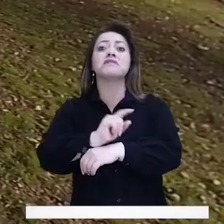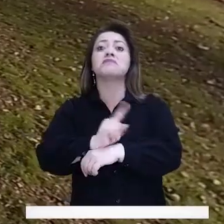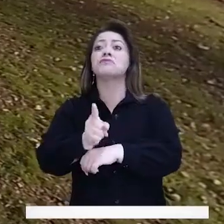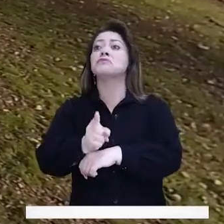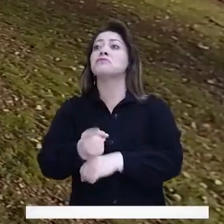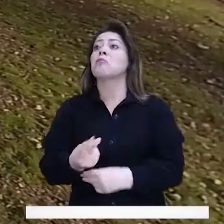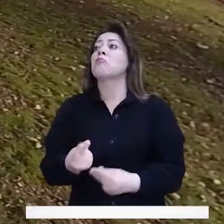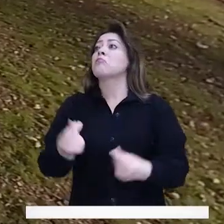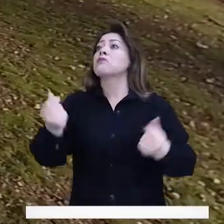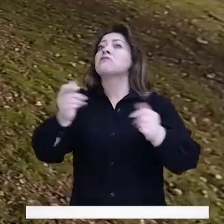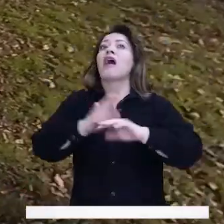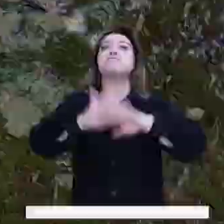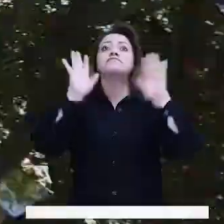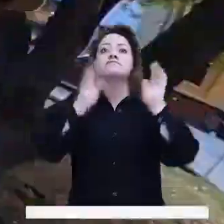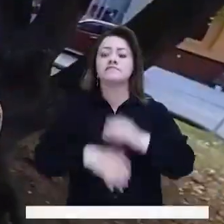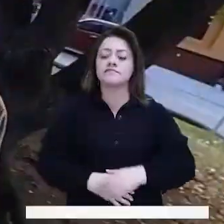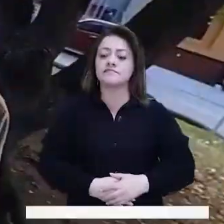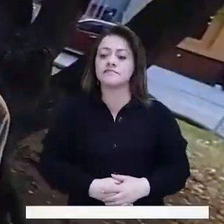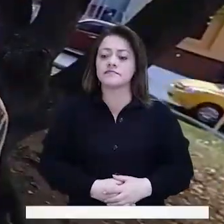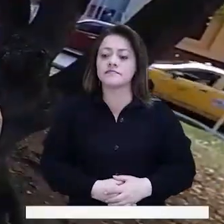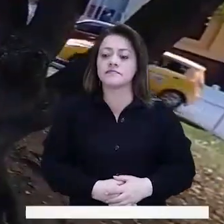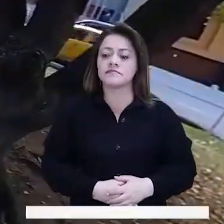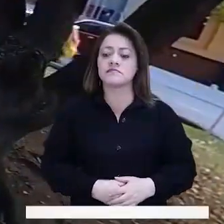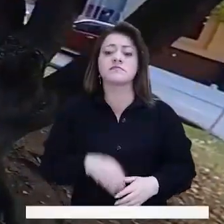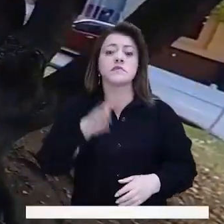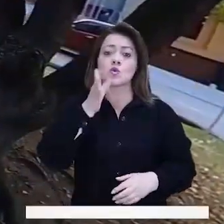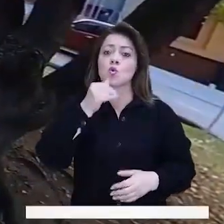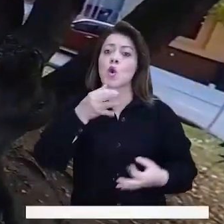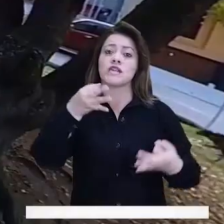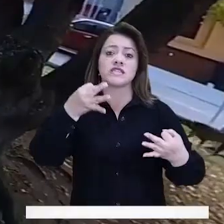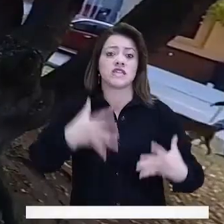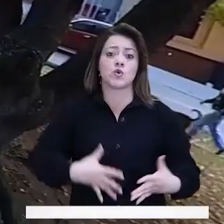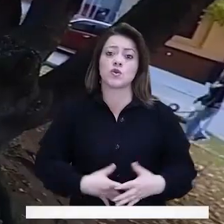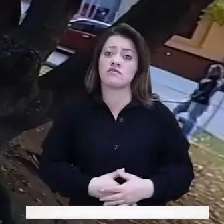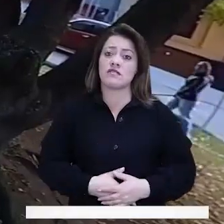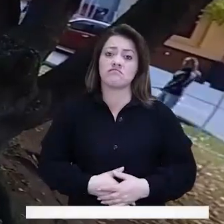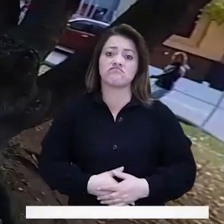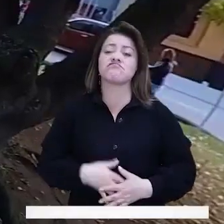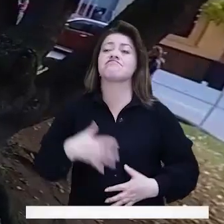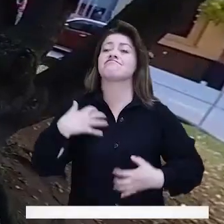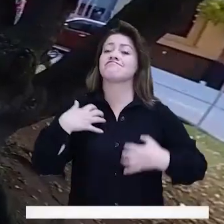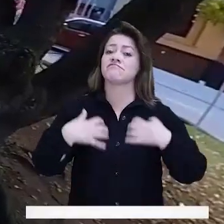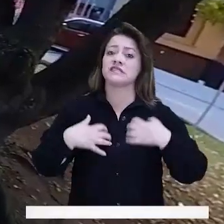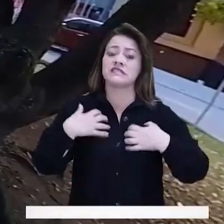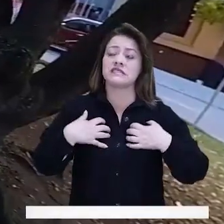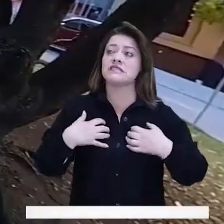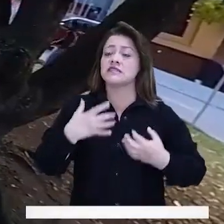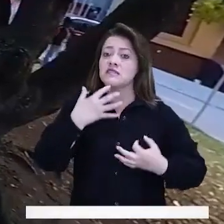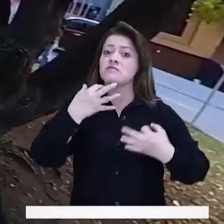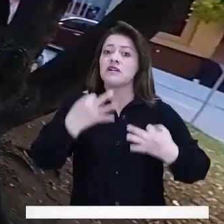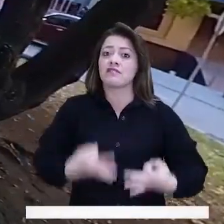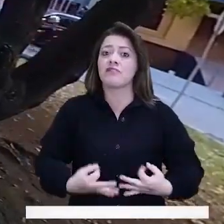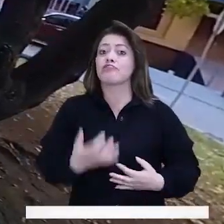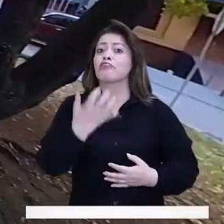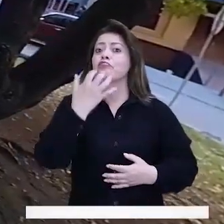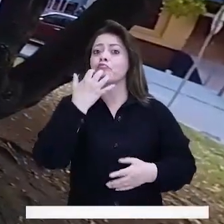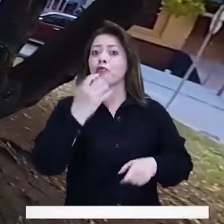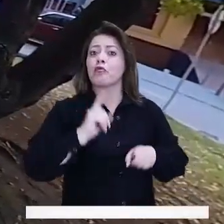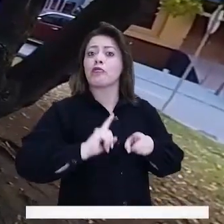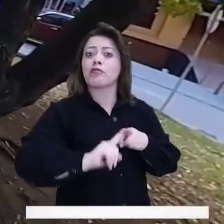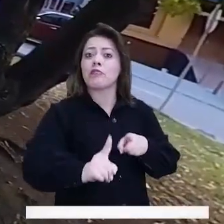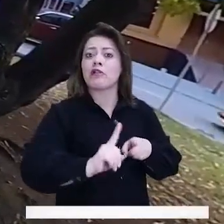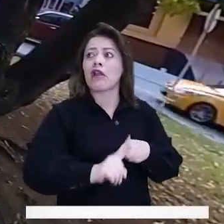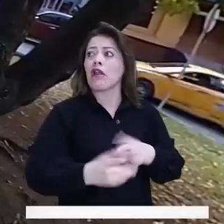10 minutos se reúne la gente y nunca los auxilian. Pues seguridad como tal, digo que, o en general, no es muy buena. En